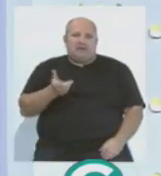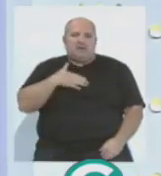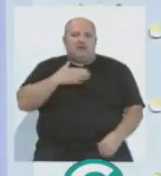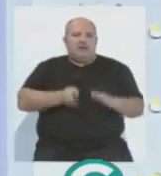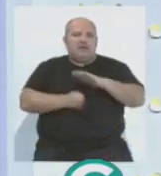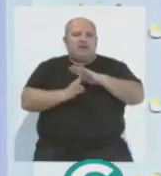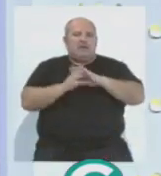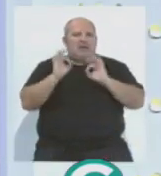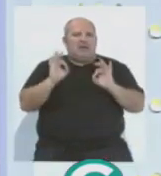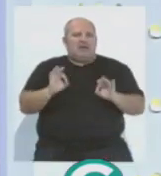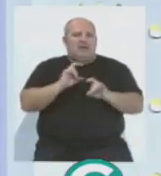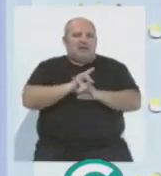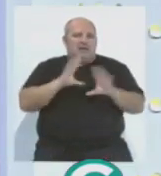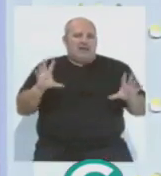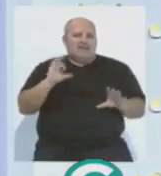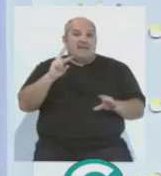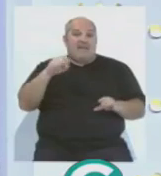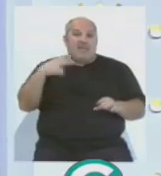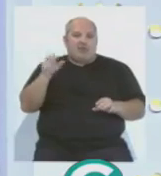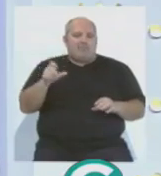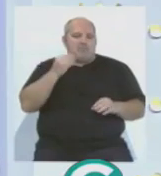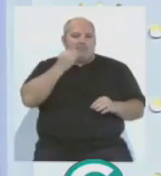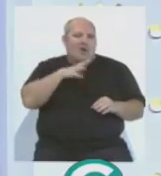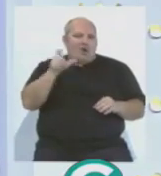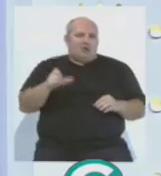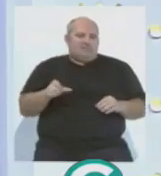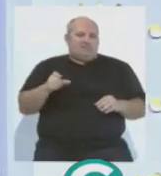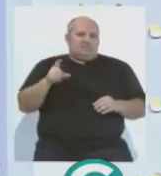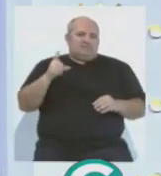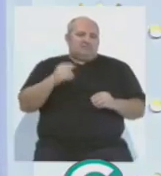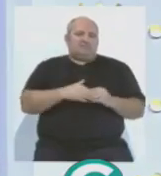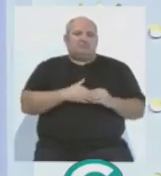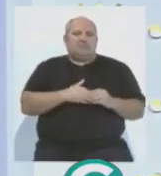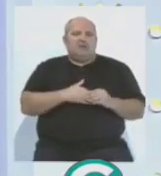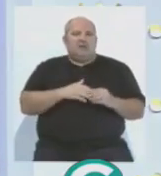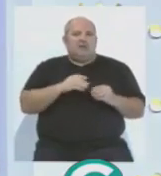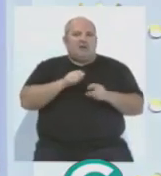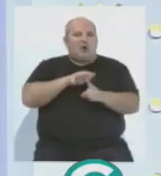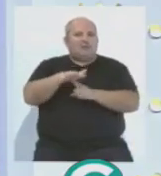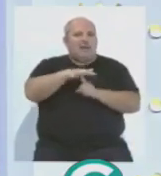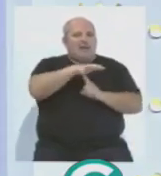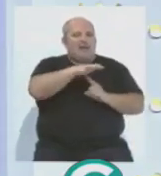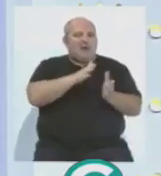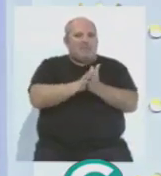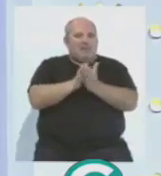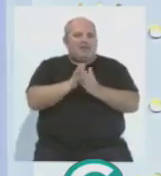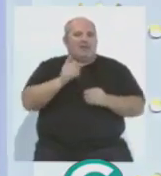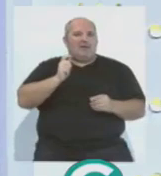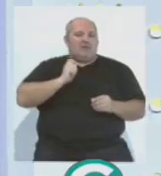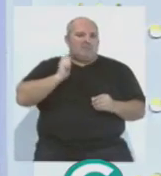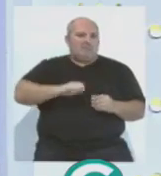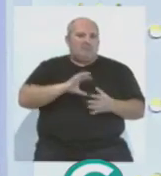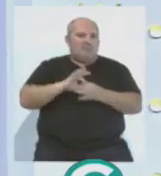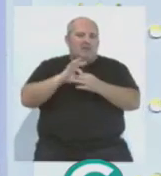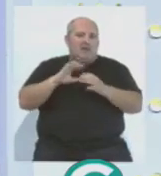Servando, además, que Servando, que quién mejor para contagiar a sus compañeros, ya no solo su profesionalidad,